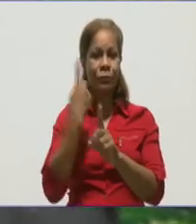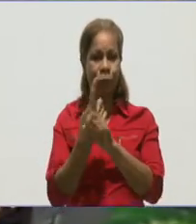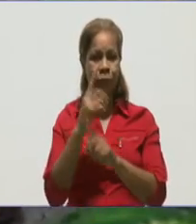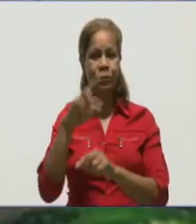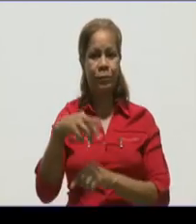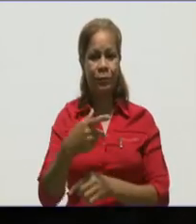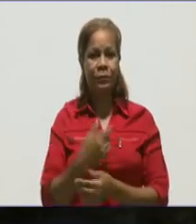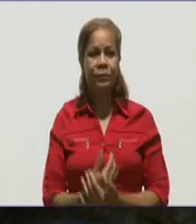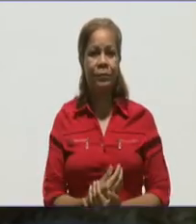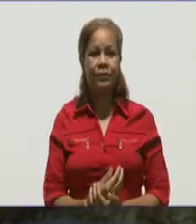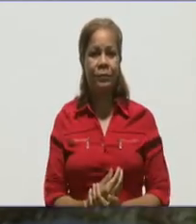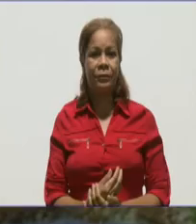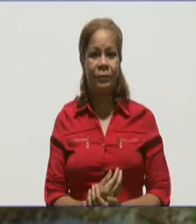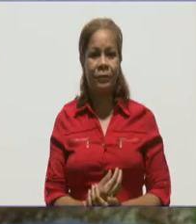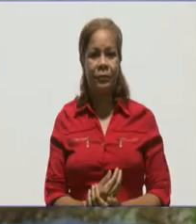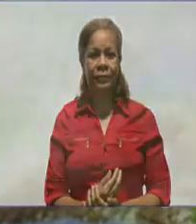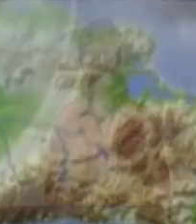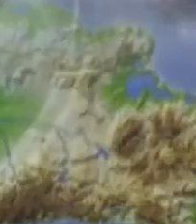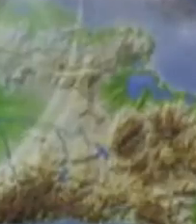tardes